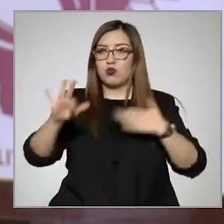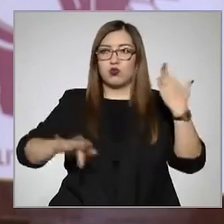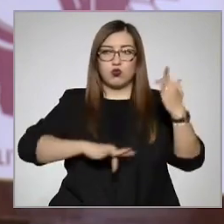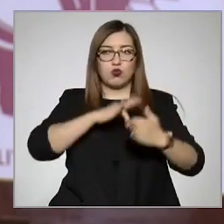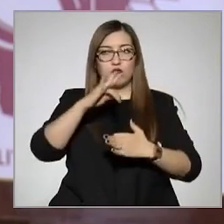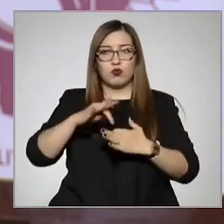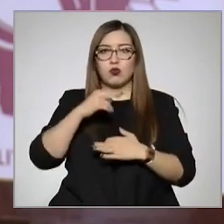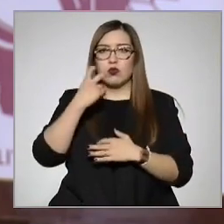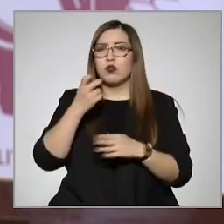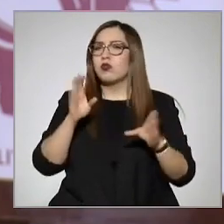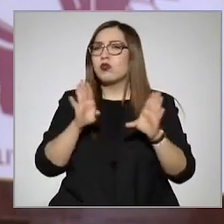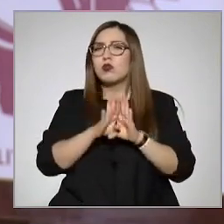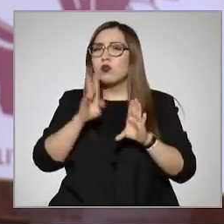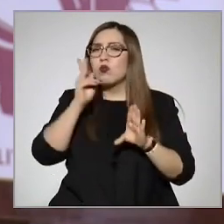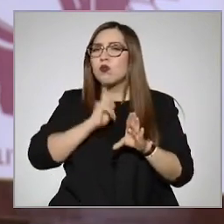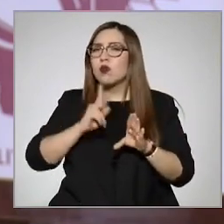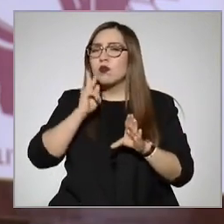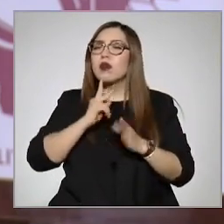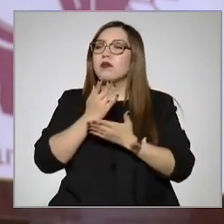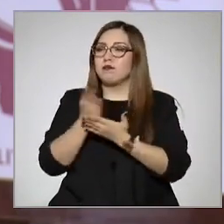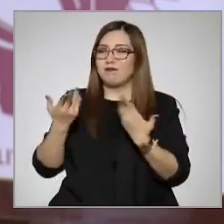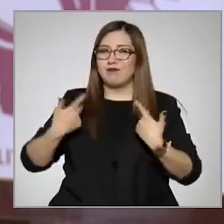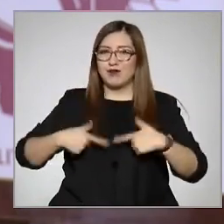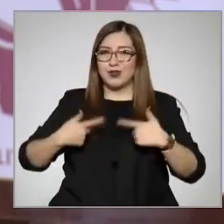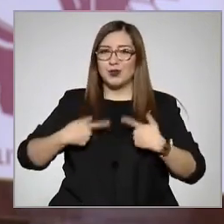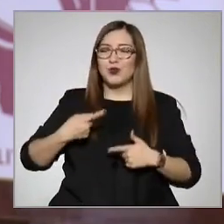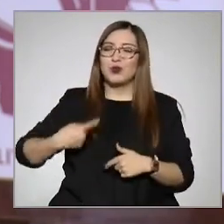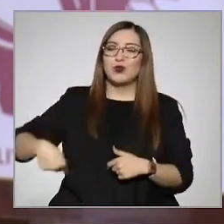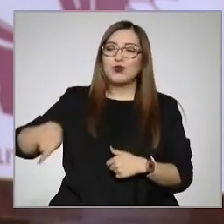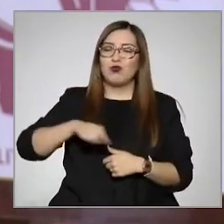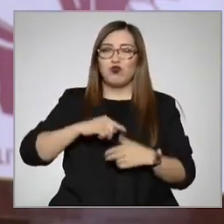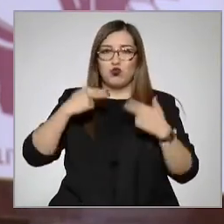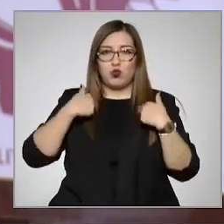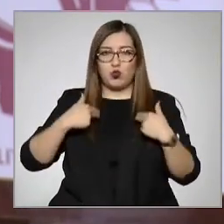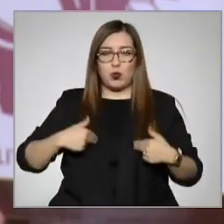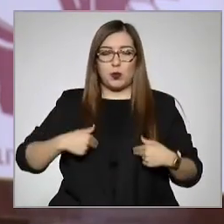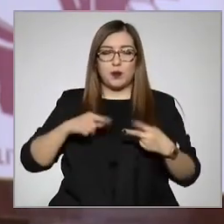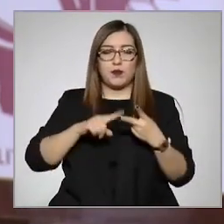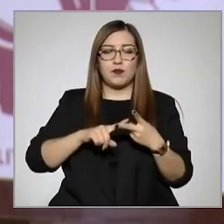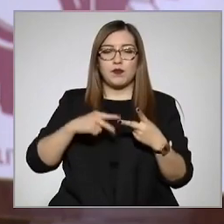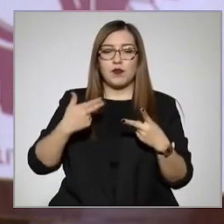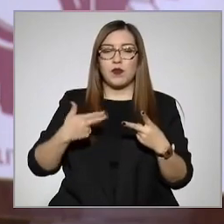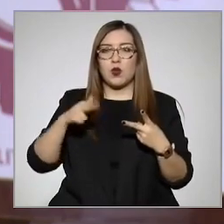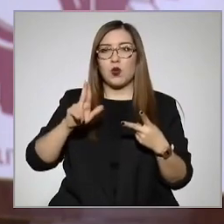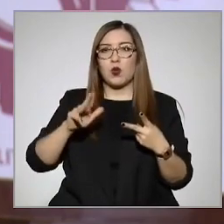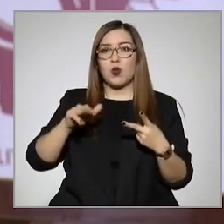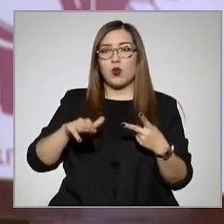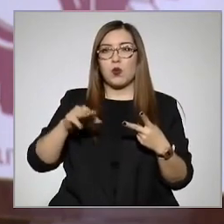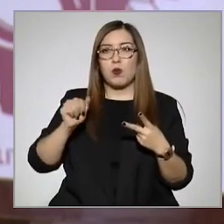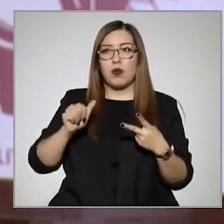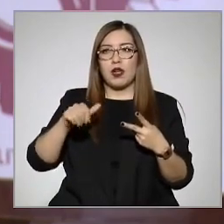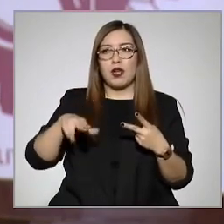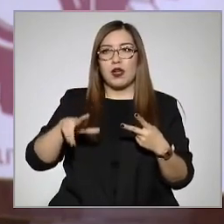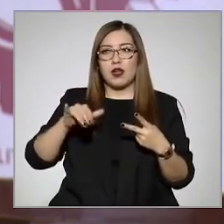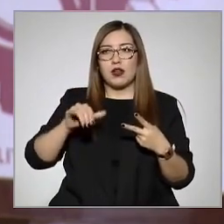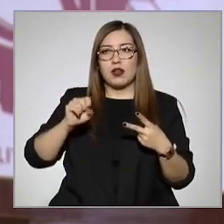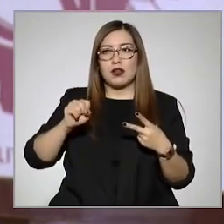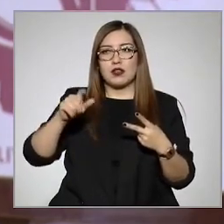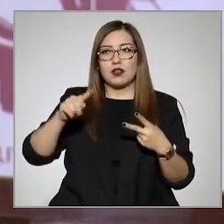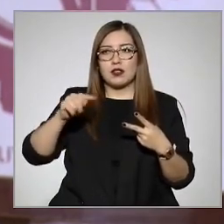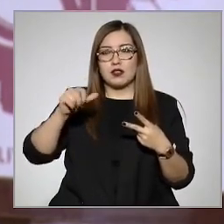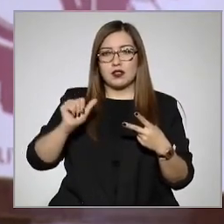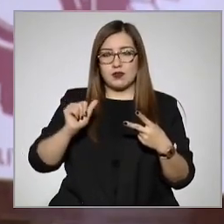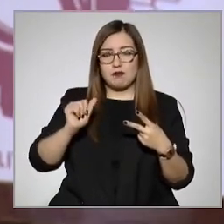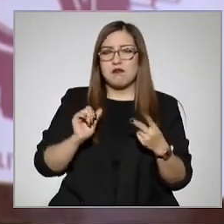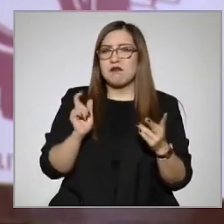experimentado en seres humanos. Dos, ¿qué es humanista? Toma en cuenta la situación de